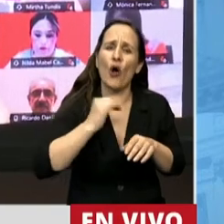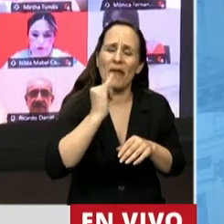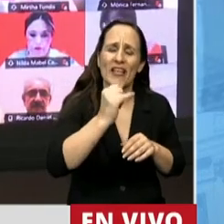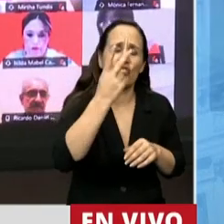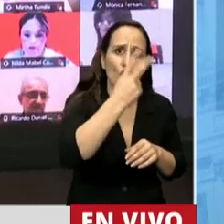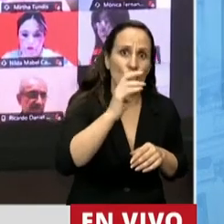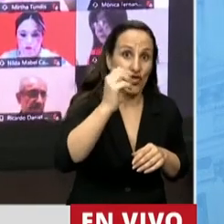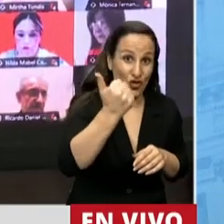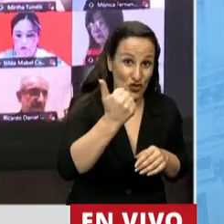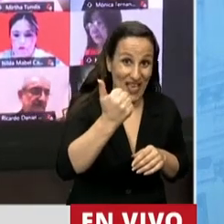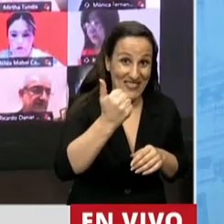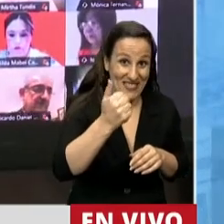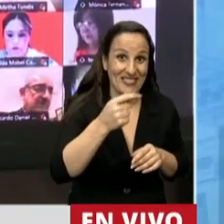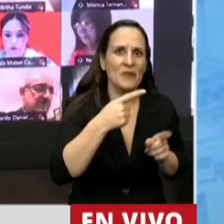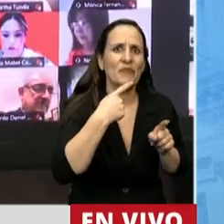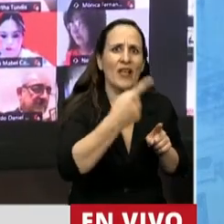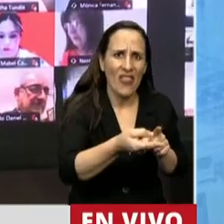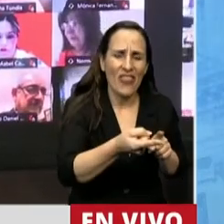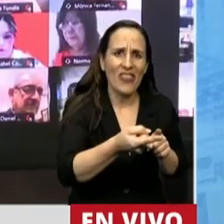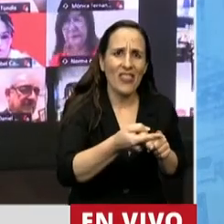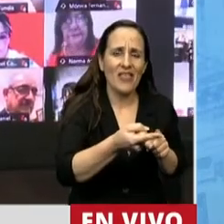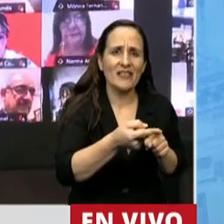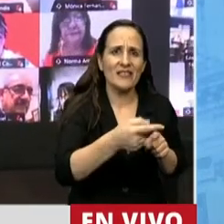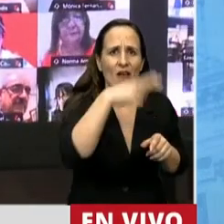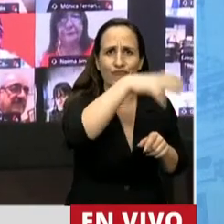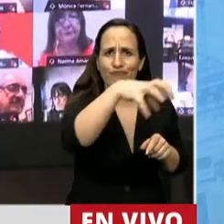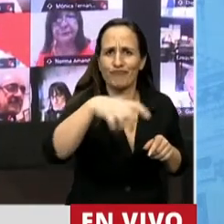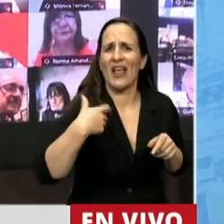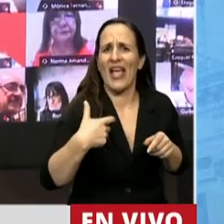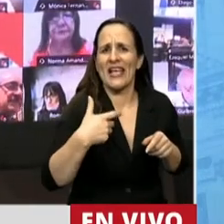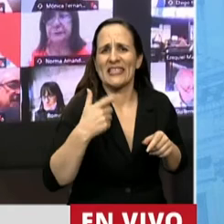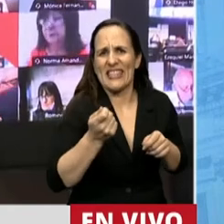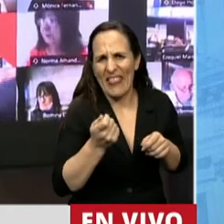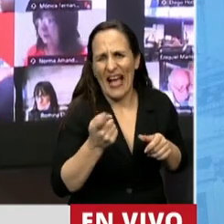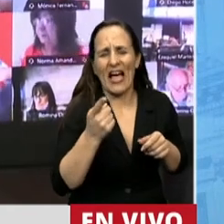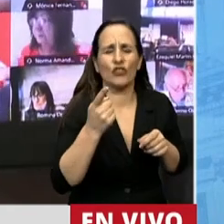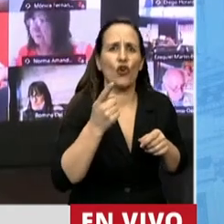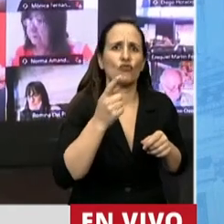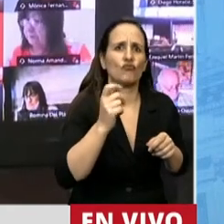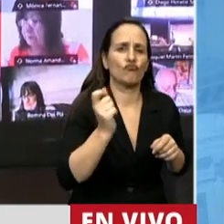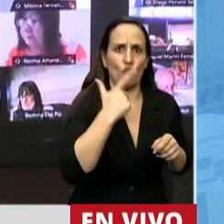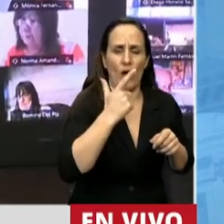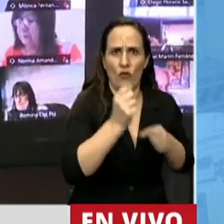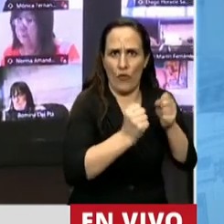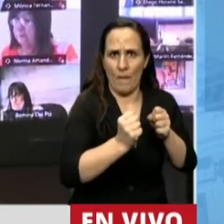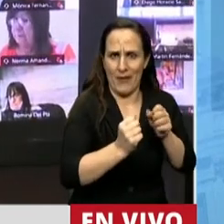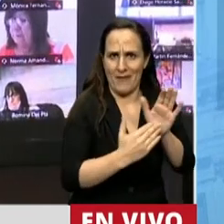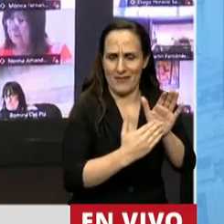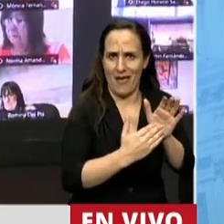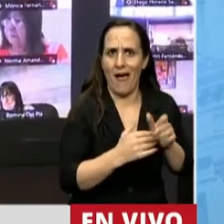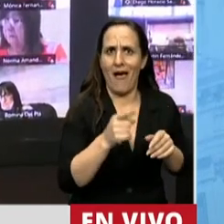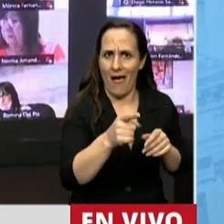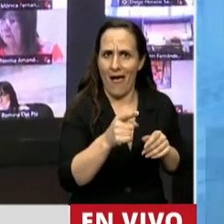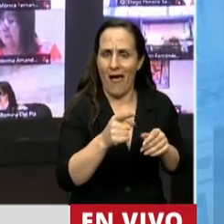entre otras cosas, insta a las entidades sindicales y a los empleadores a que incorporen